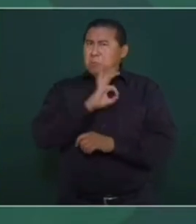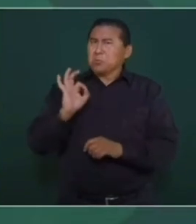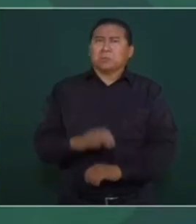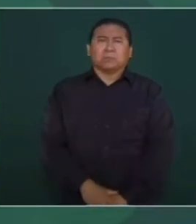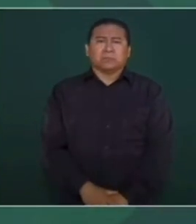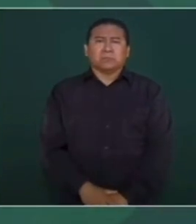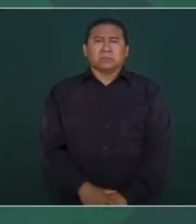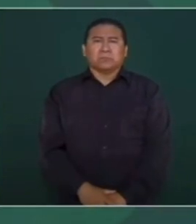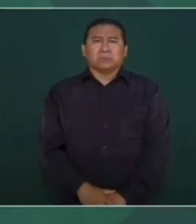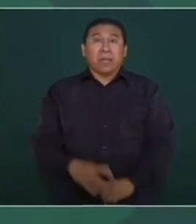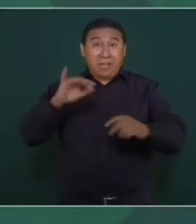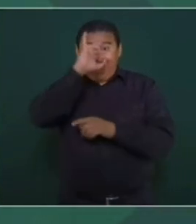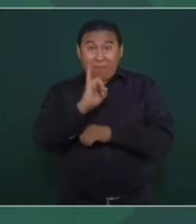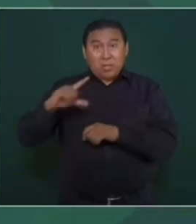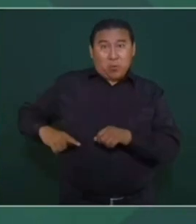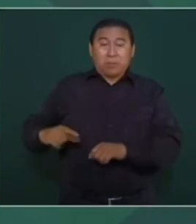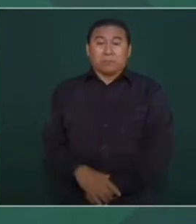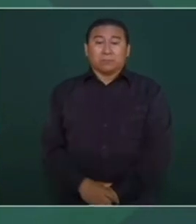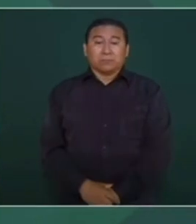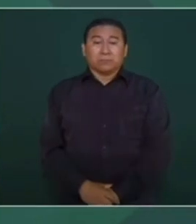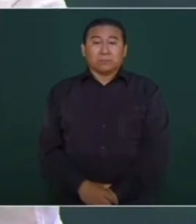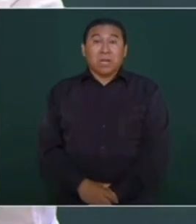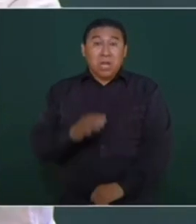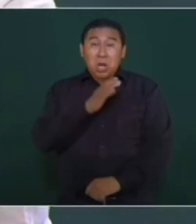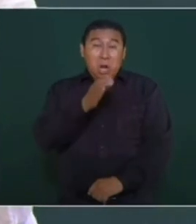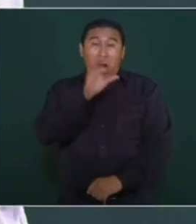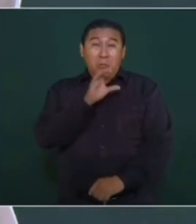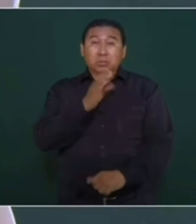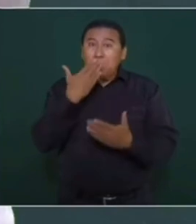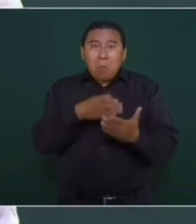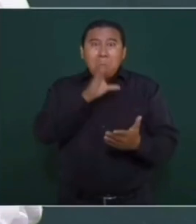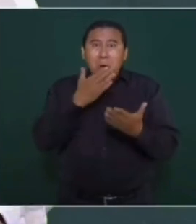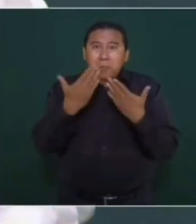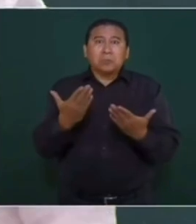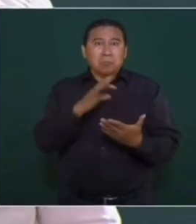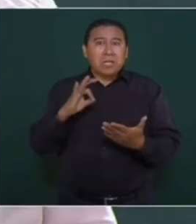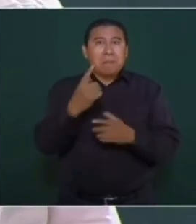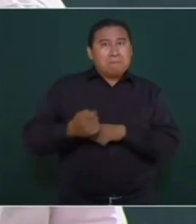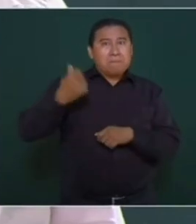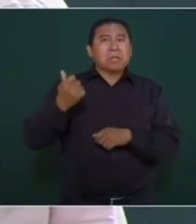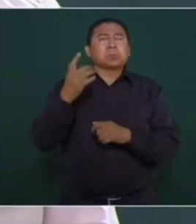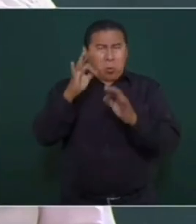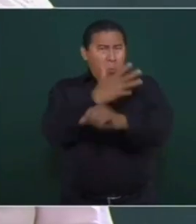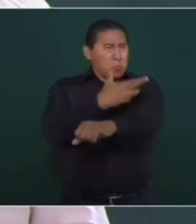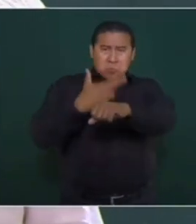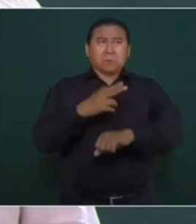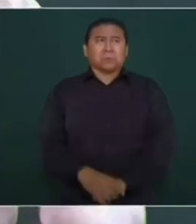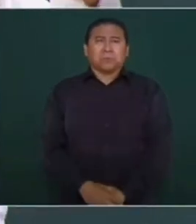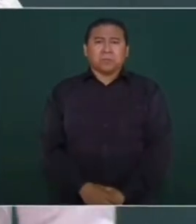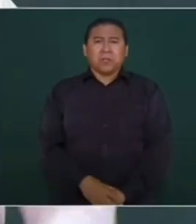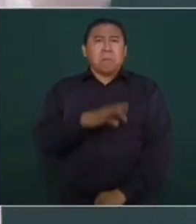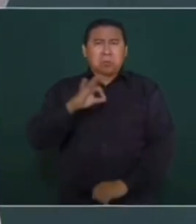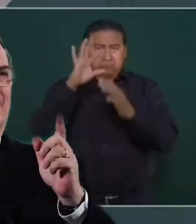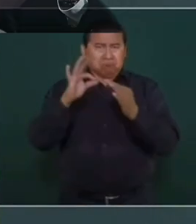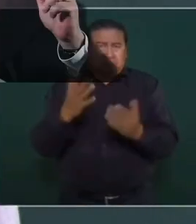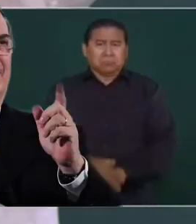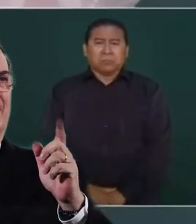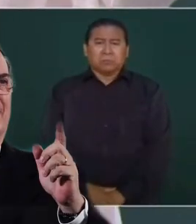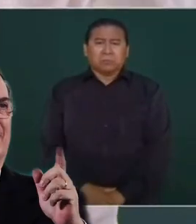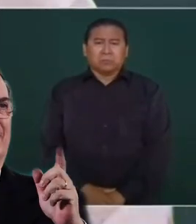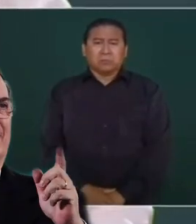Podría decir que la jefa de gobierno, Claudia Sheinbaum, es de primera, íntegra, honesta. Y podría decir